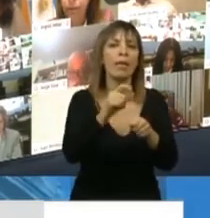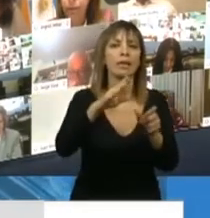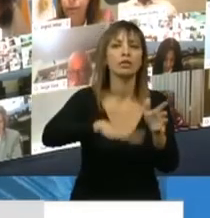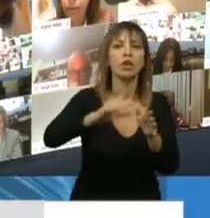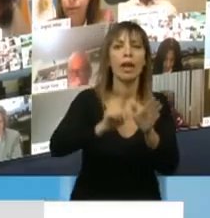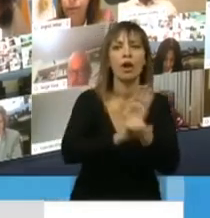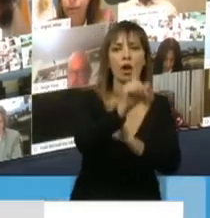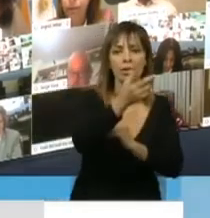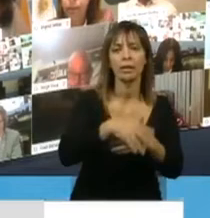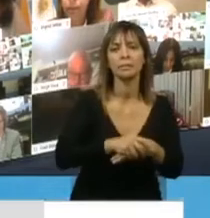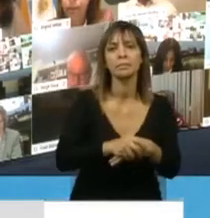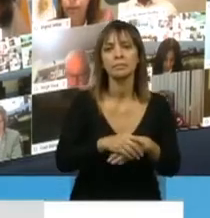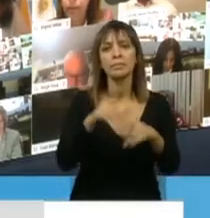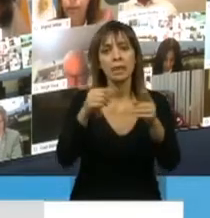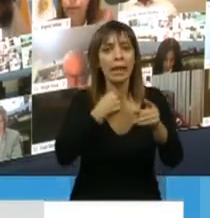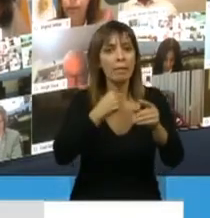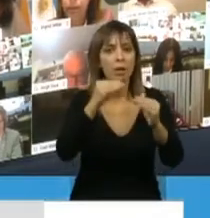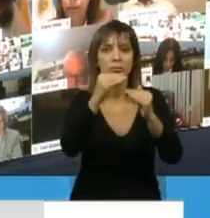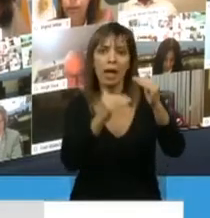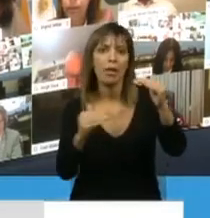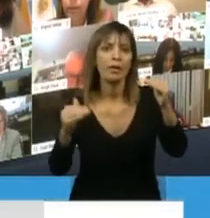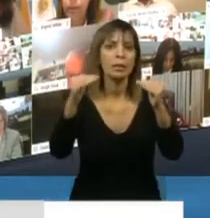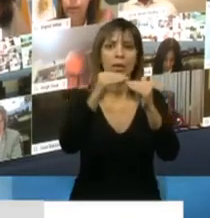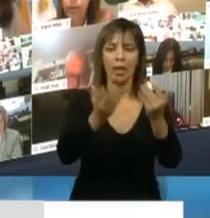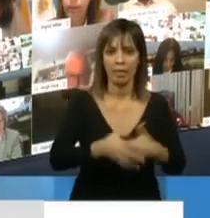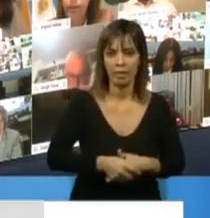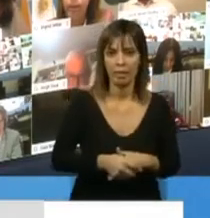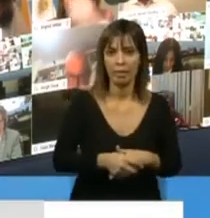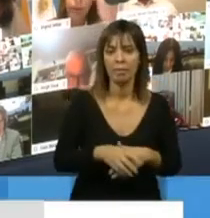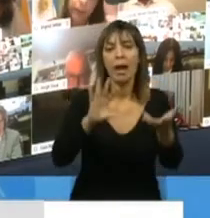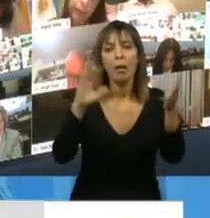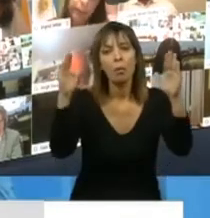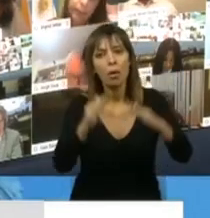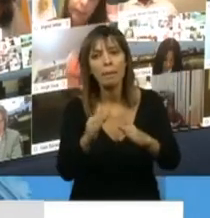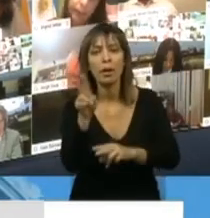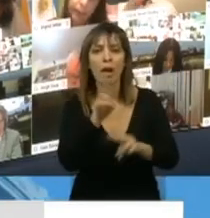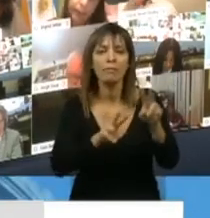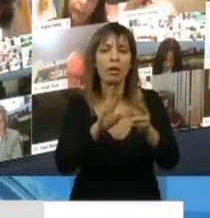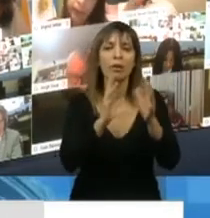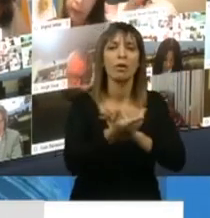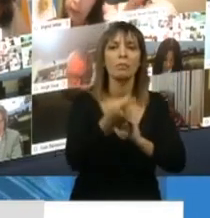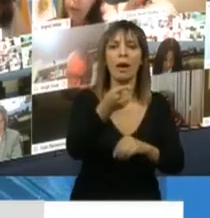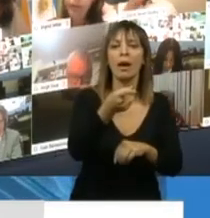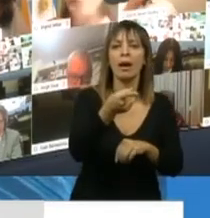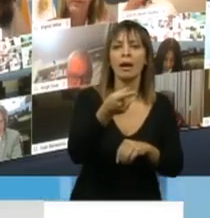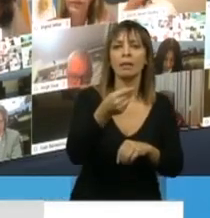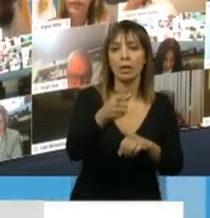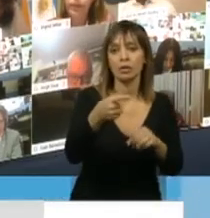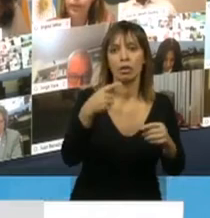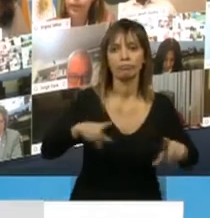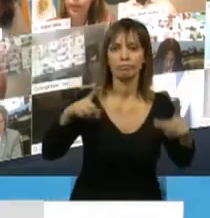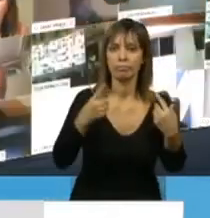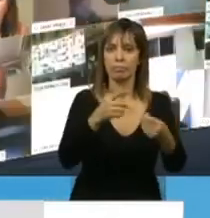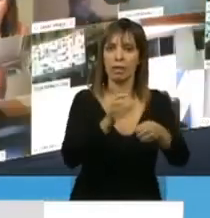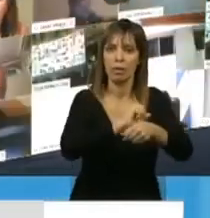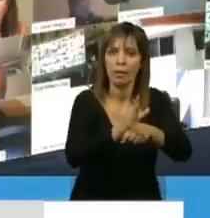buscamos reducir esas desigualdades para que se vean protegidos de la misma manera porque son quienes se exponen al COVID-19 todos los